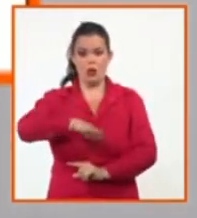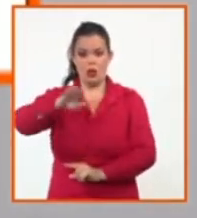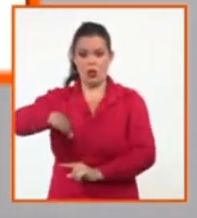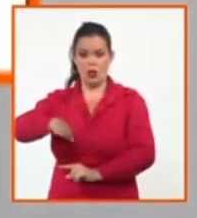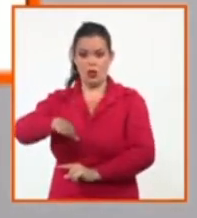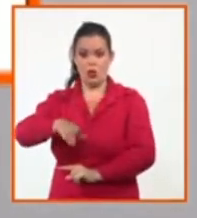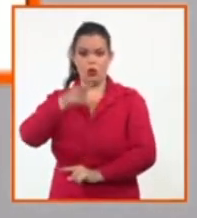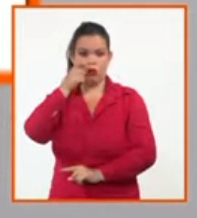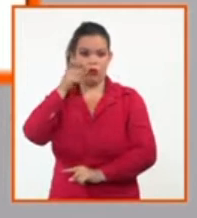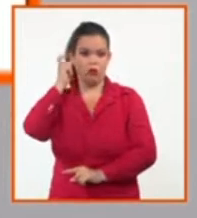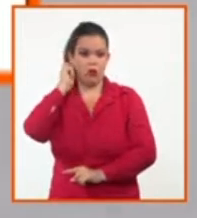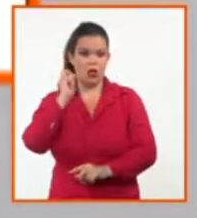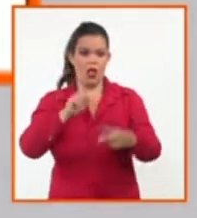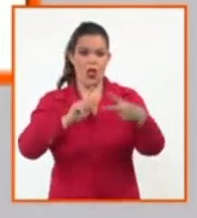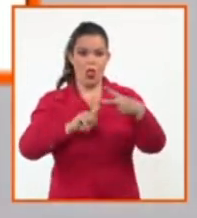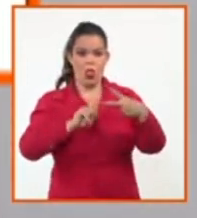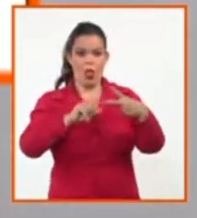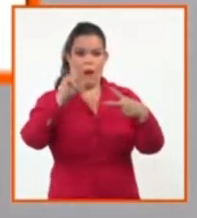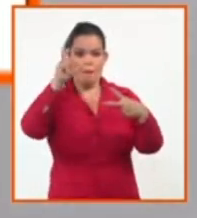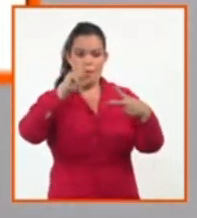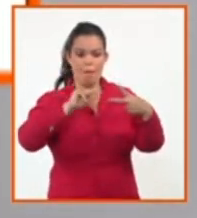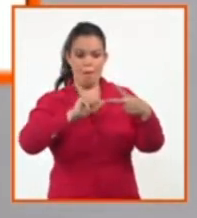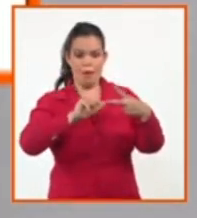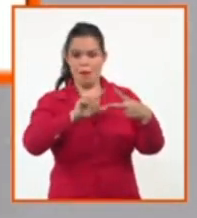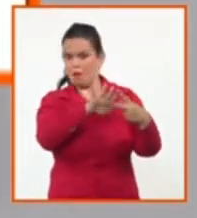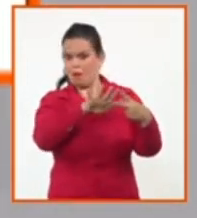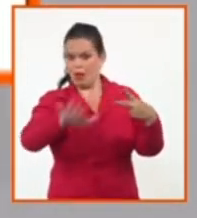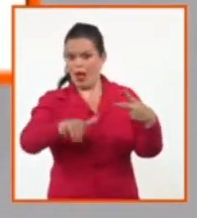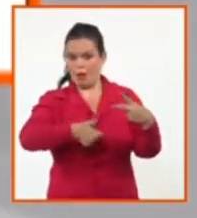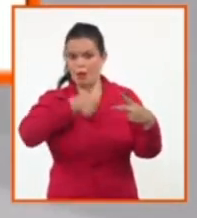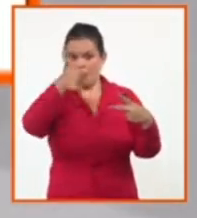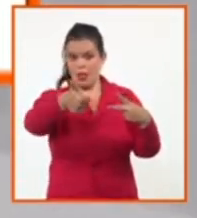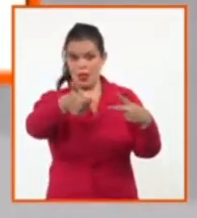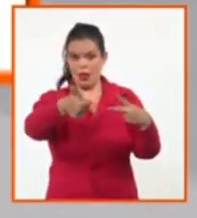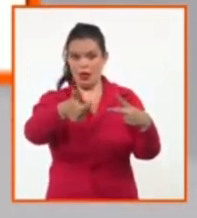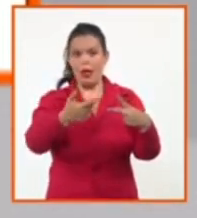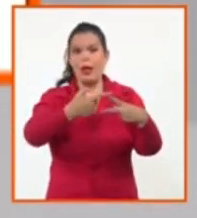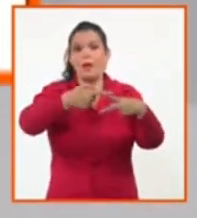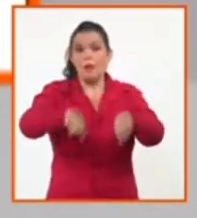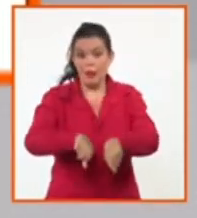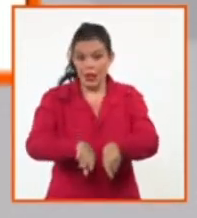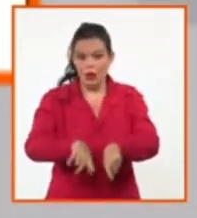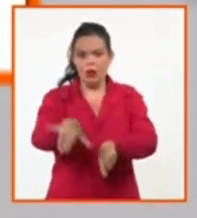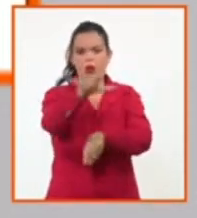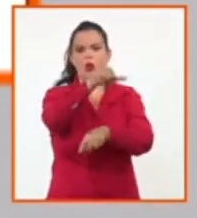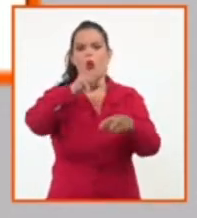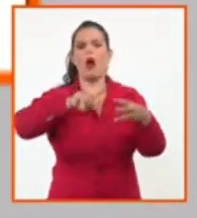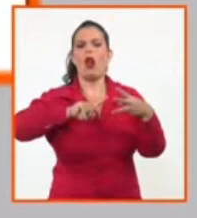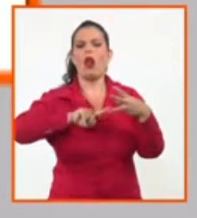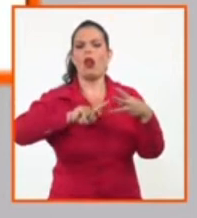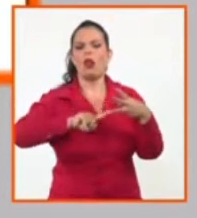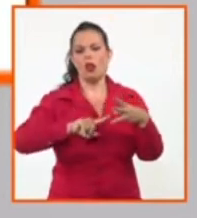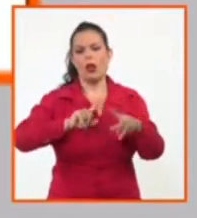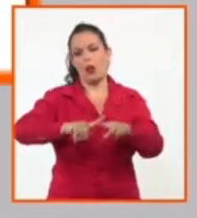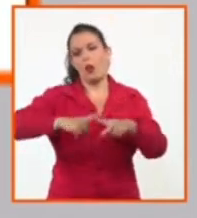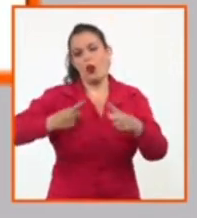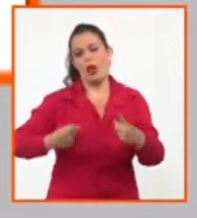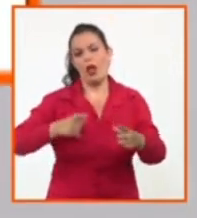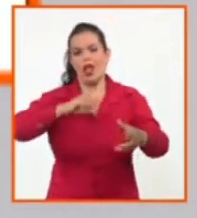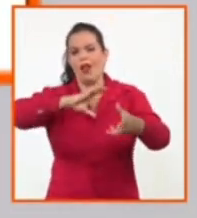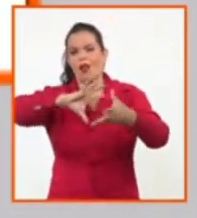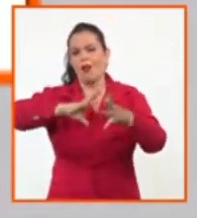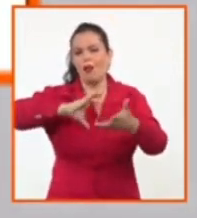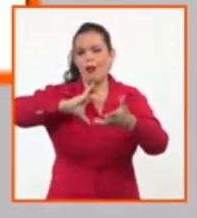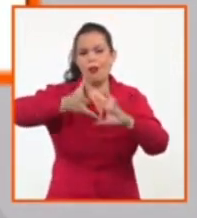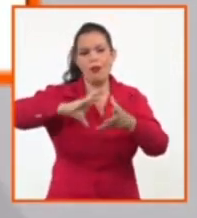ya con la segunda dosis, Soberana 2, respondían también que como la tercera dosis. De todas formas, aplicamos las tres dosis y quedaron